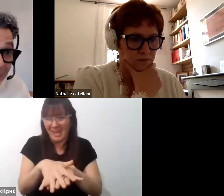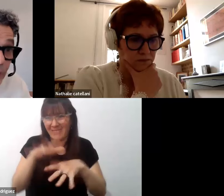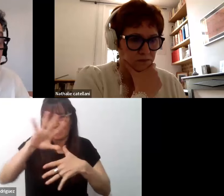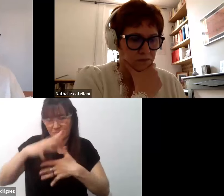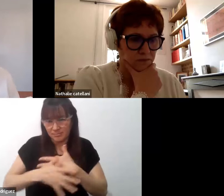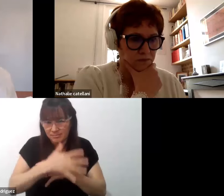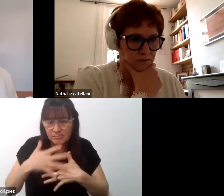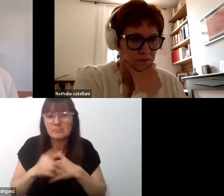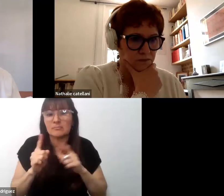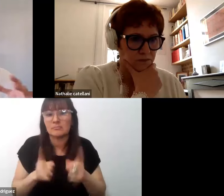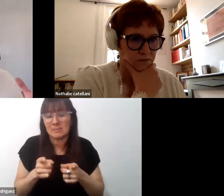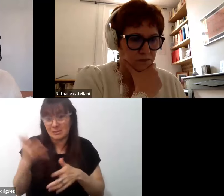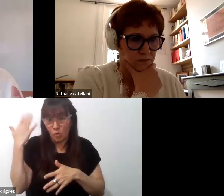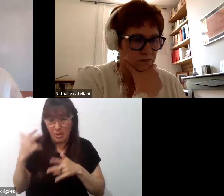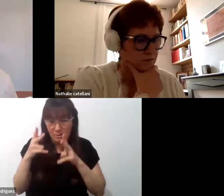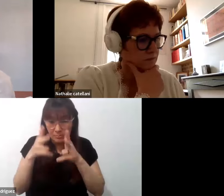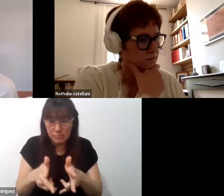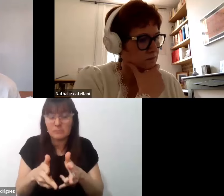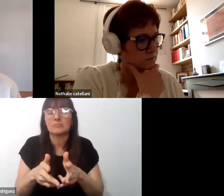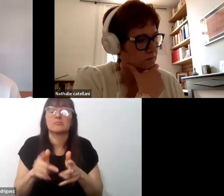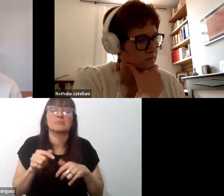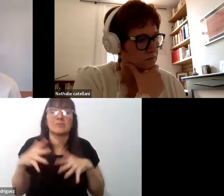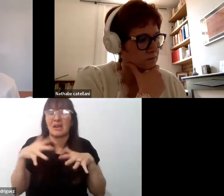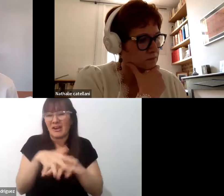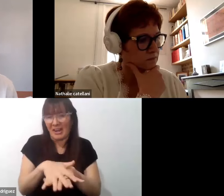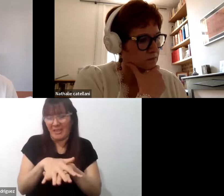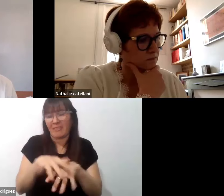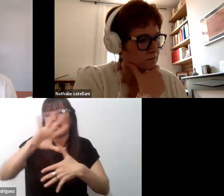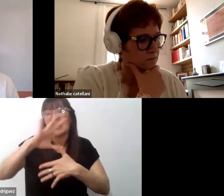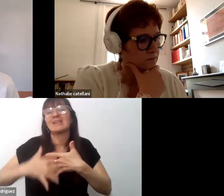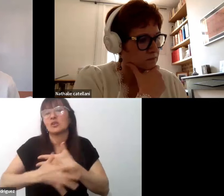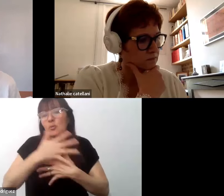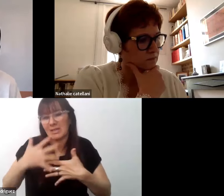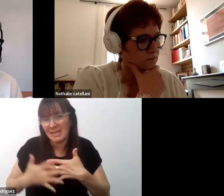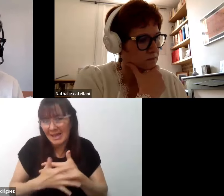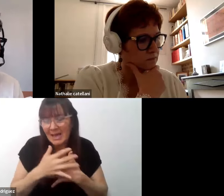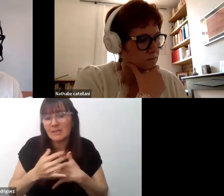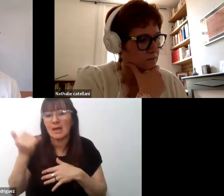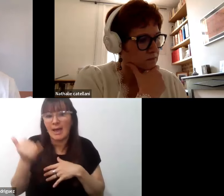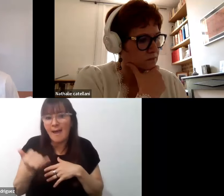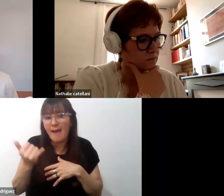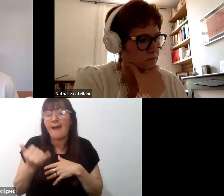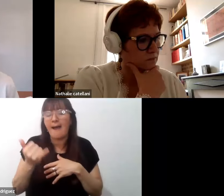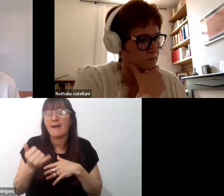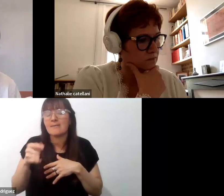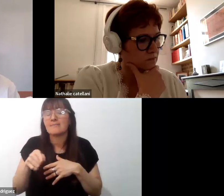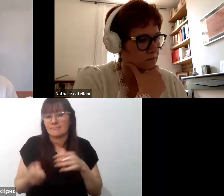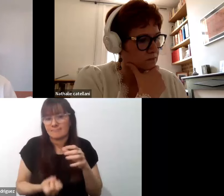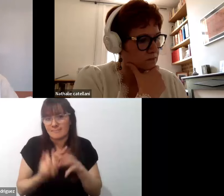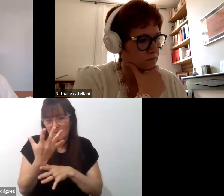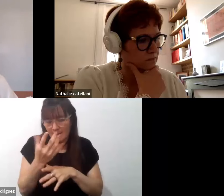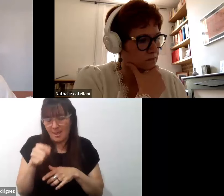en el marco de estas redes latinoamericanas, también emerge desde